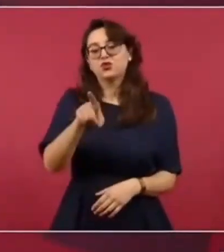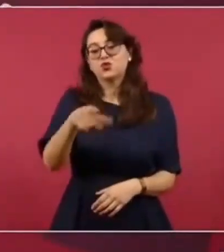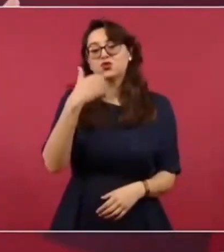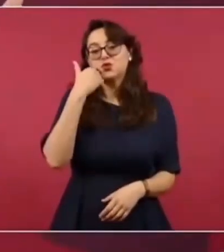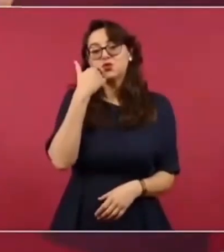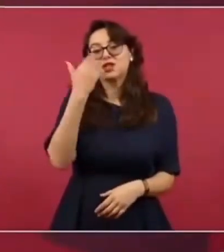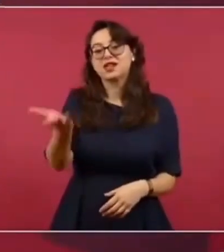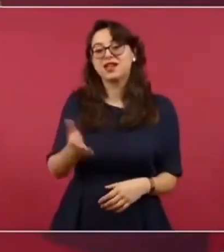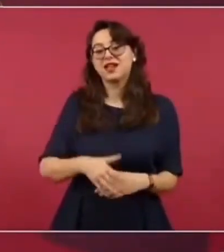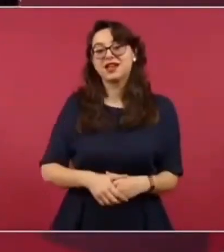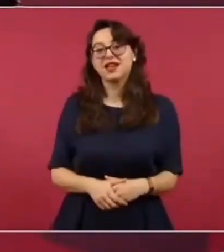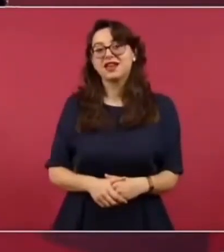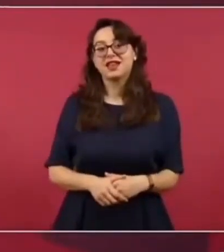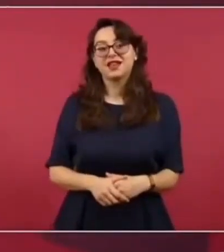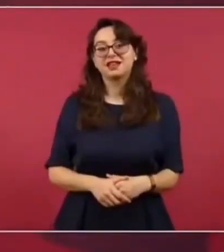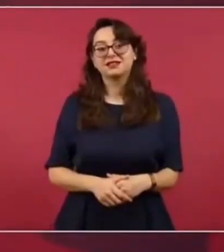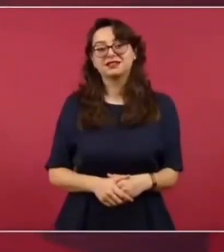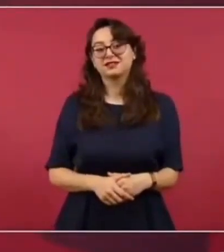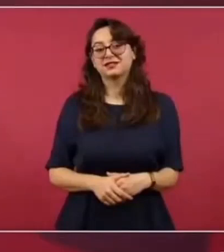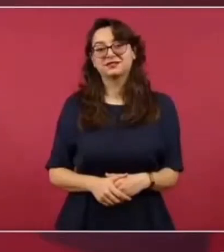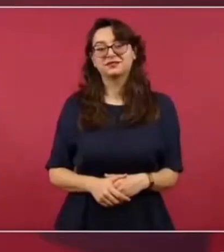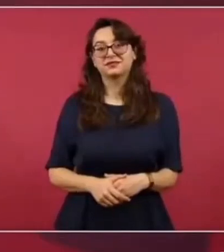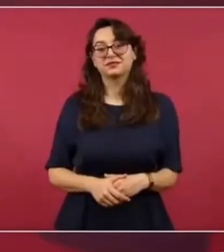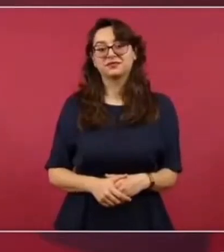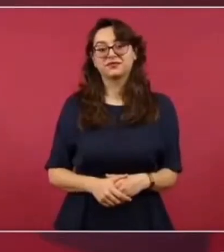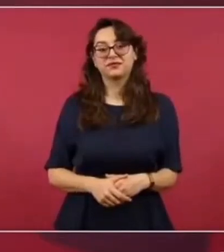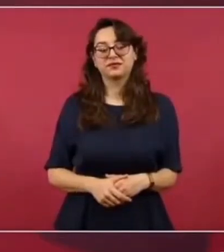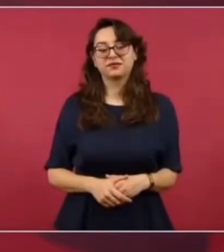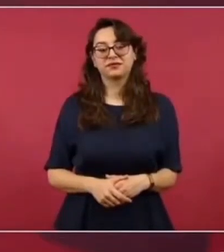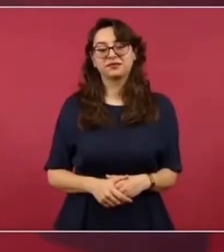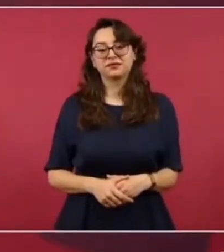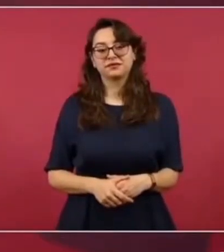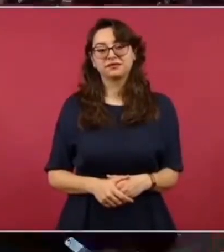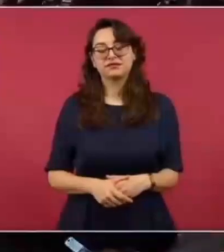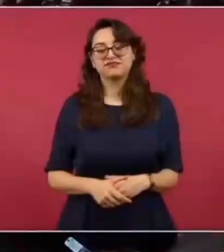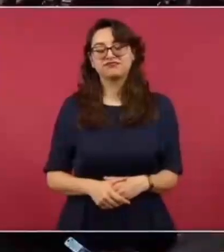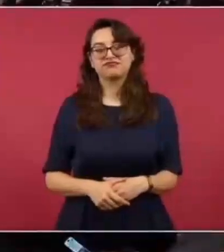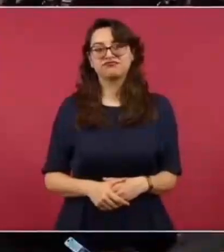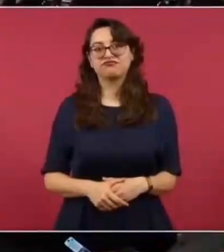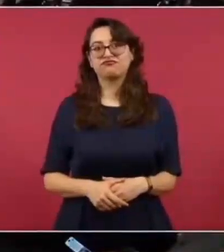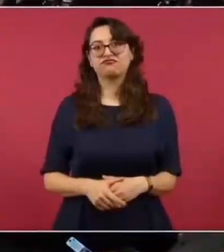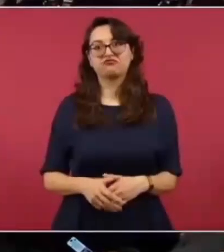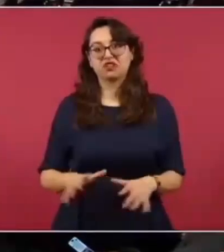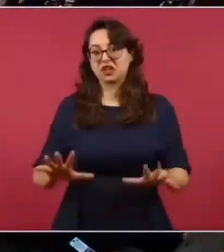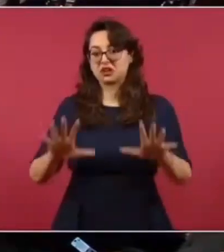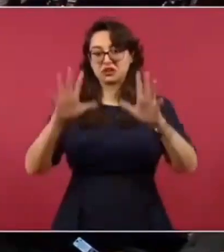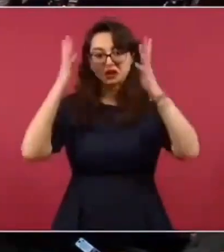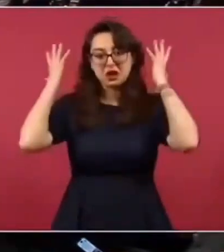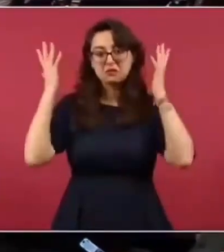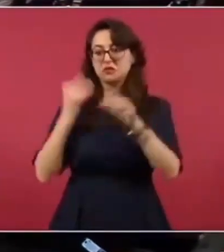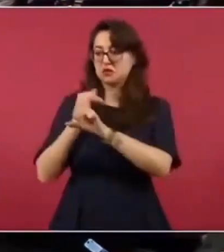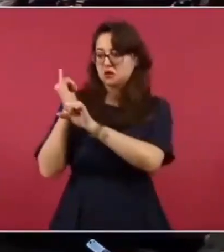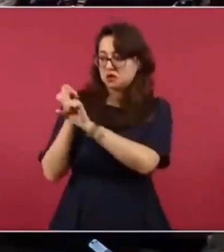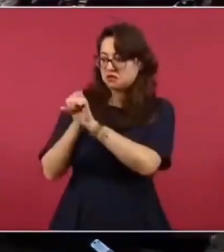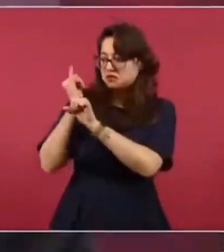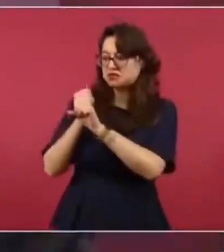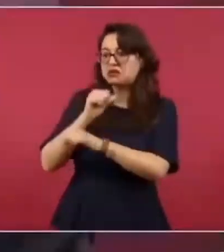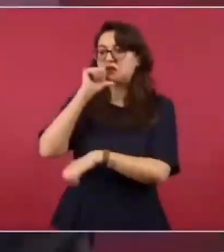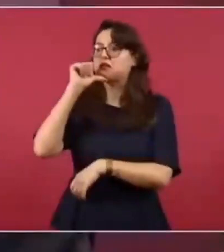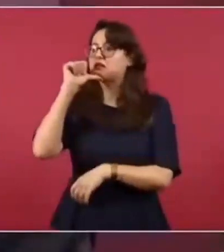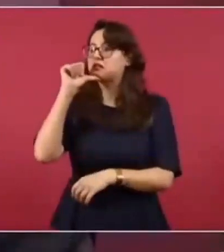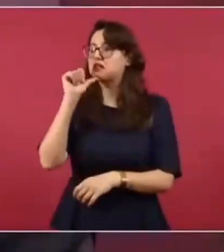se actuara de